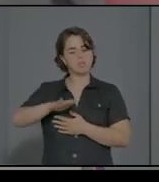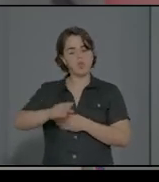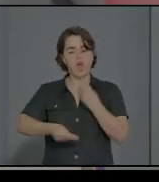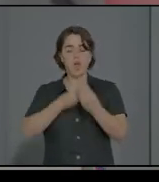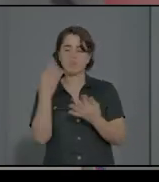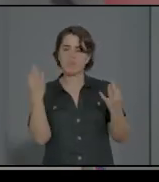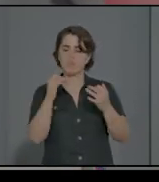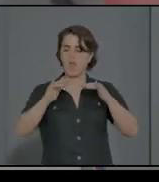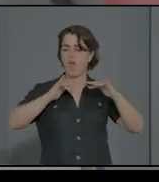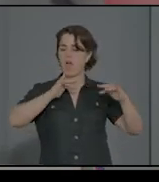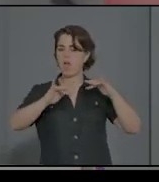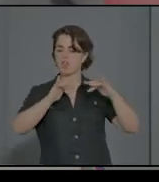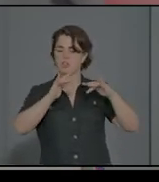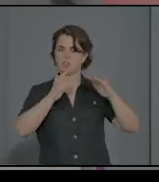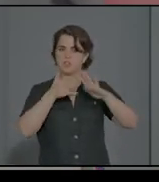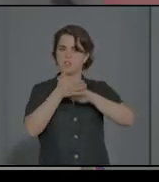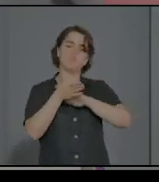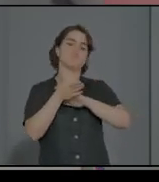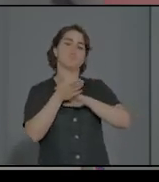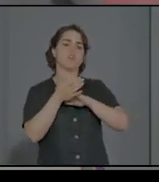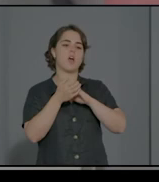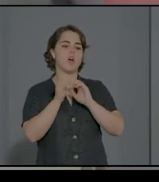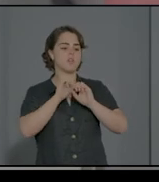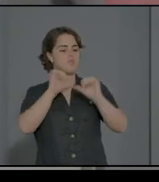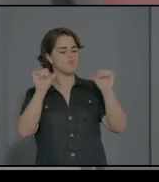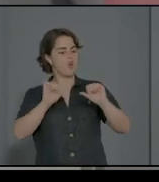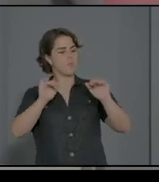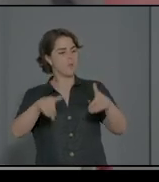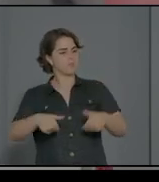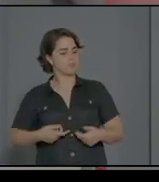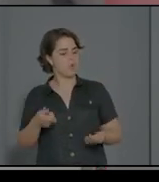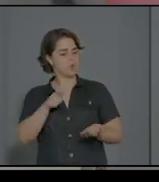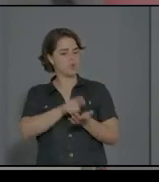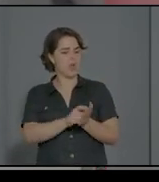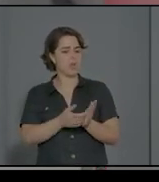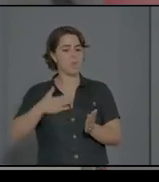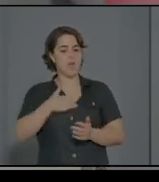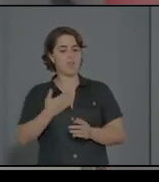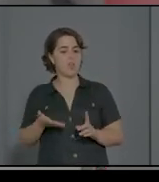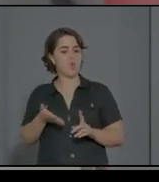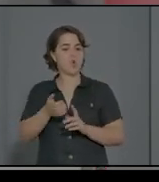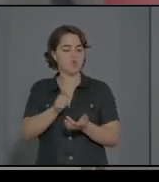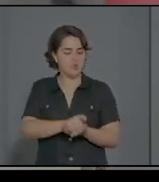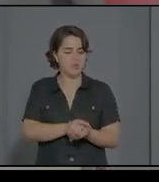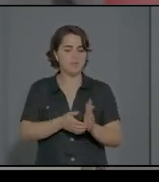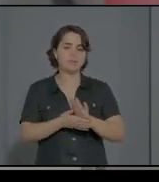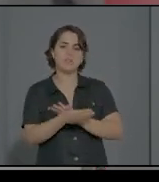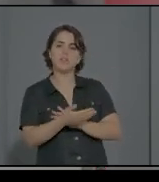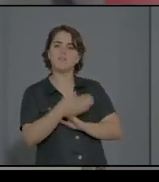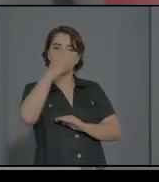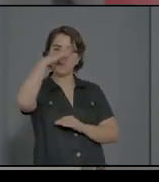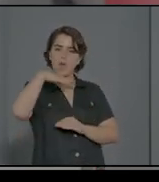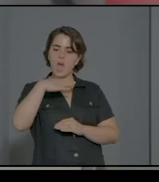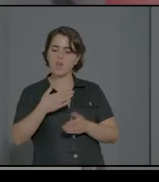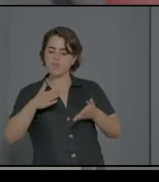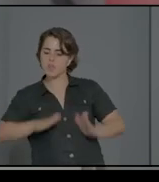forma de ser, ha recuperado un placer y, digamos, comparte ese momento con el niño. Esto son algunos modos